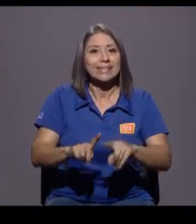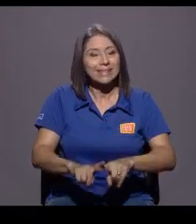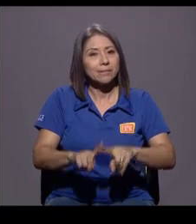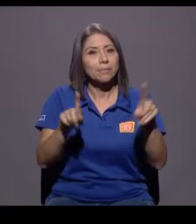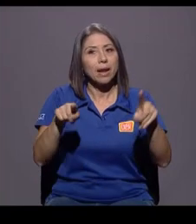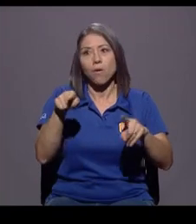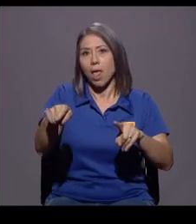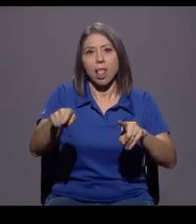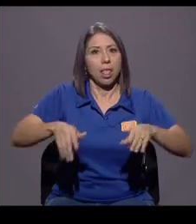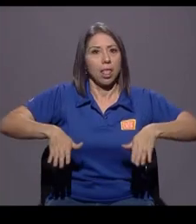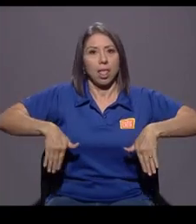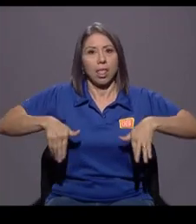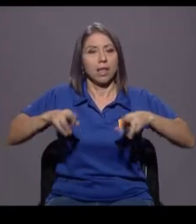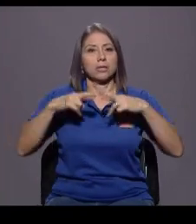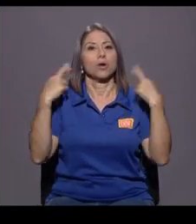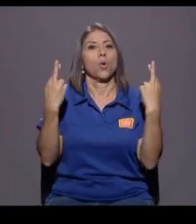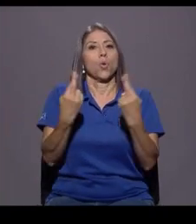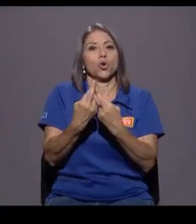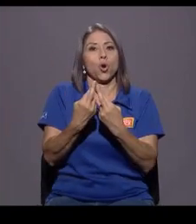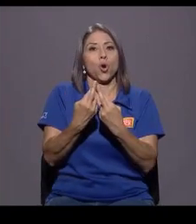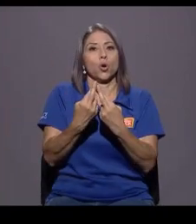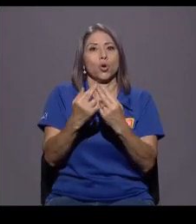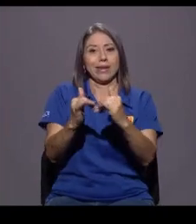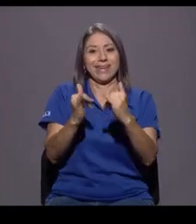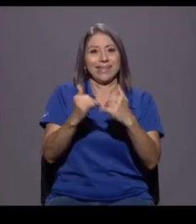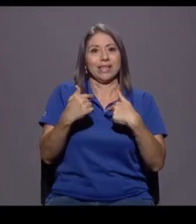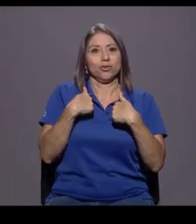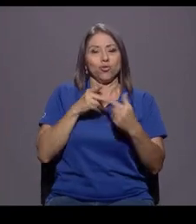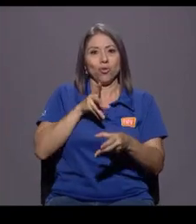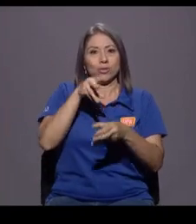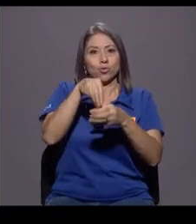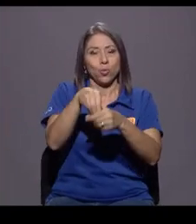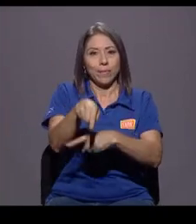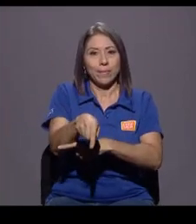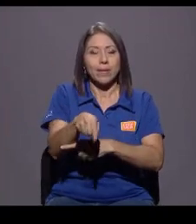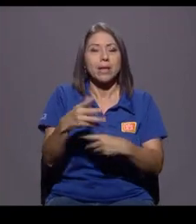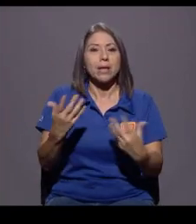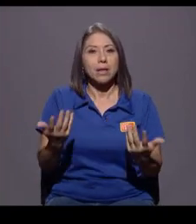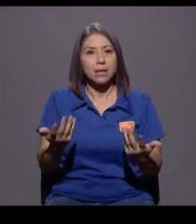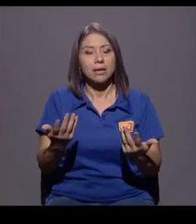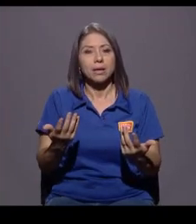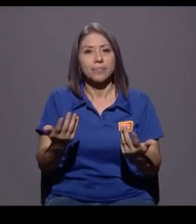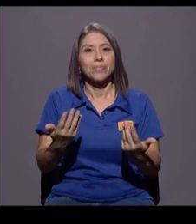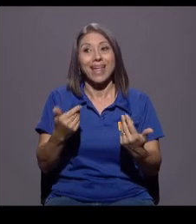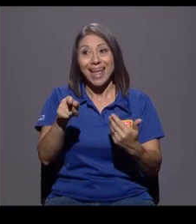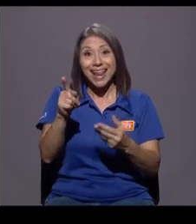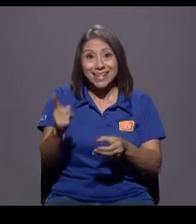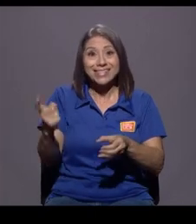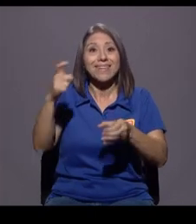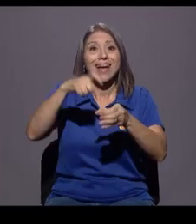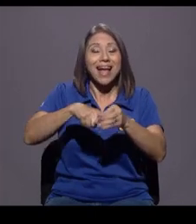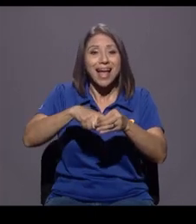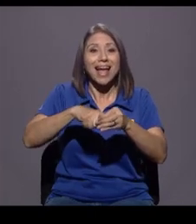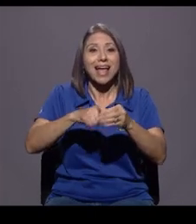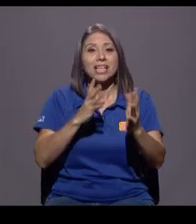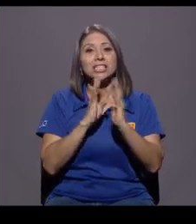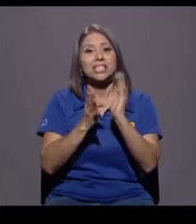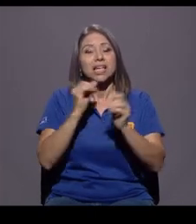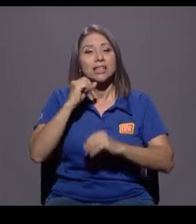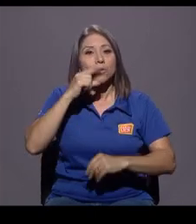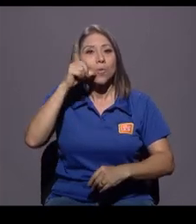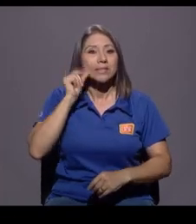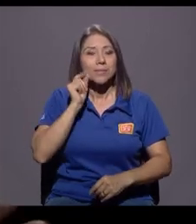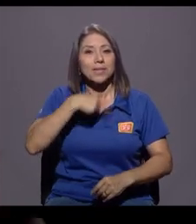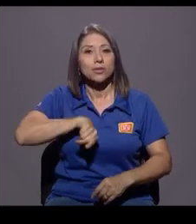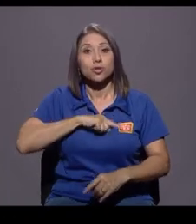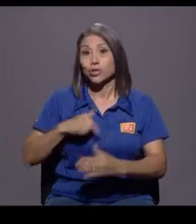no estuvo en ninguna reunión en la que yo estuve, por lo menos, para ponerlo de alguna manera. Estaba en el chat de WhatsApp de nosotros,